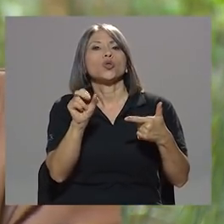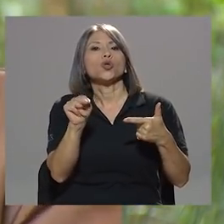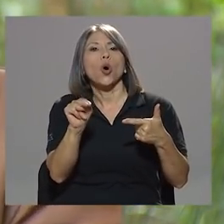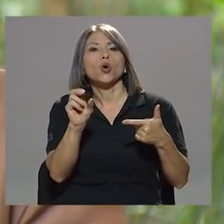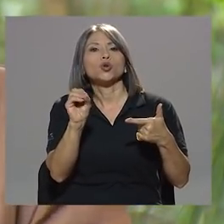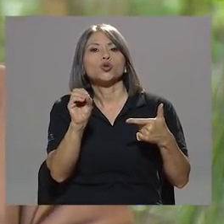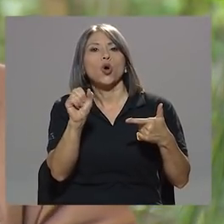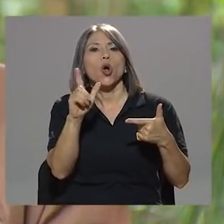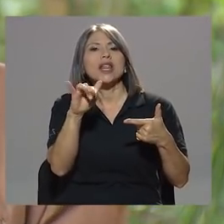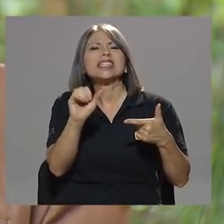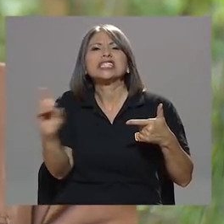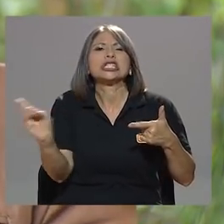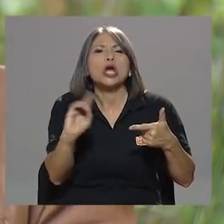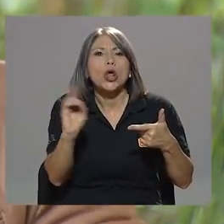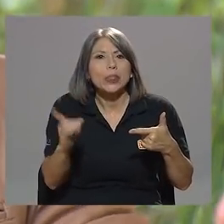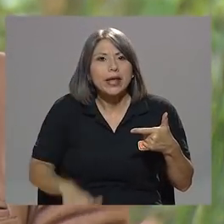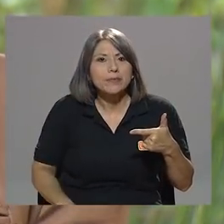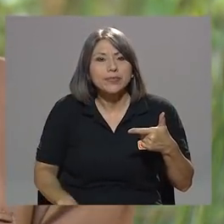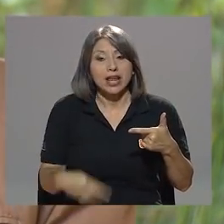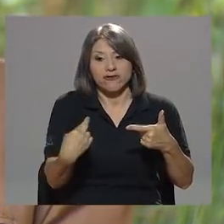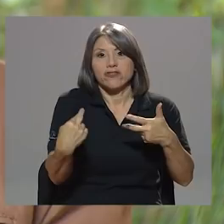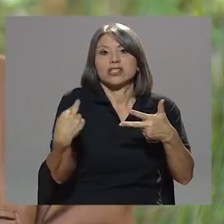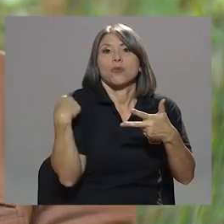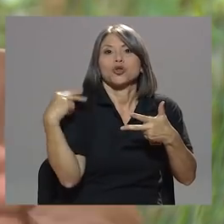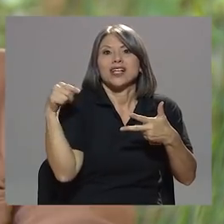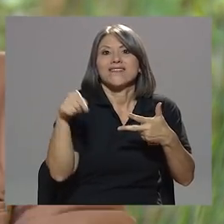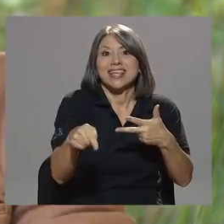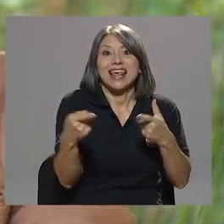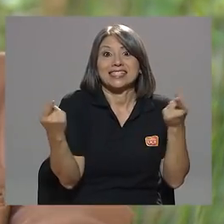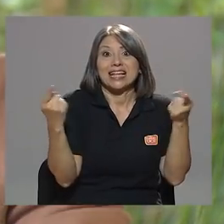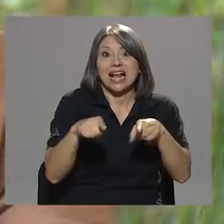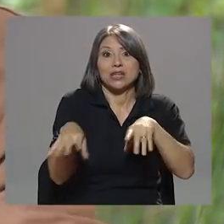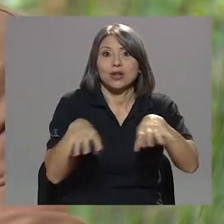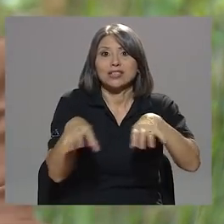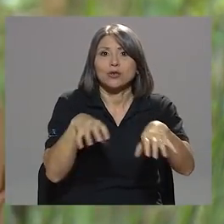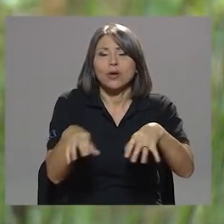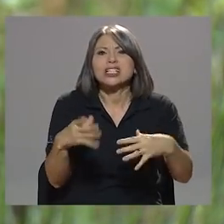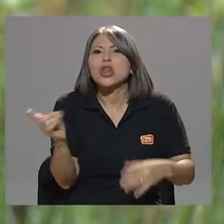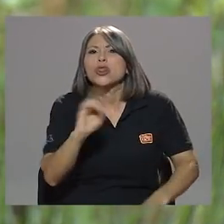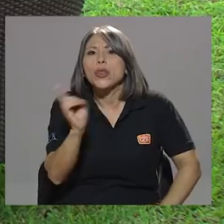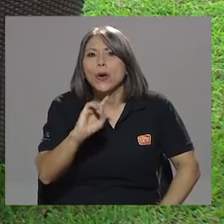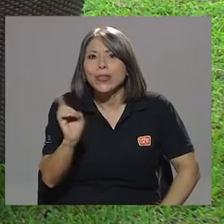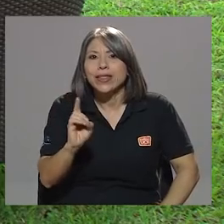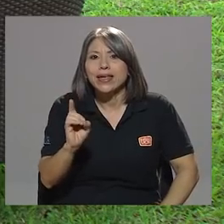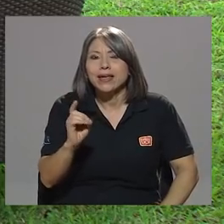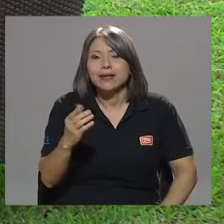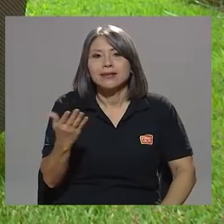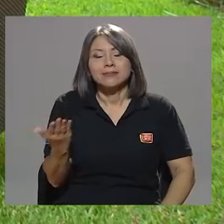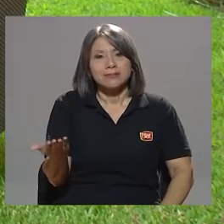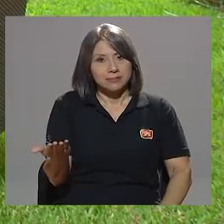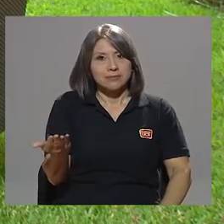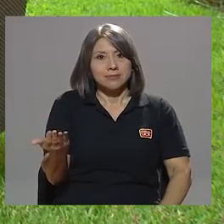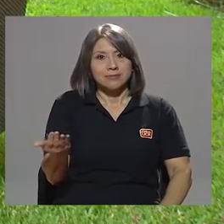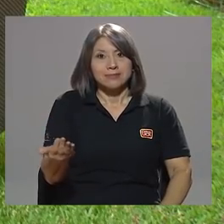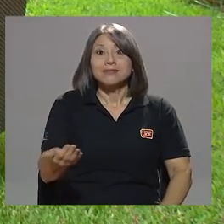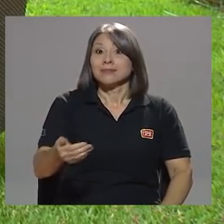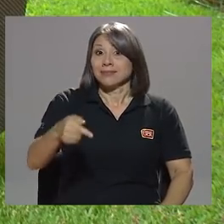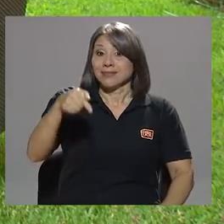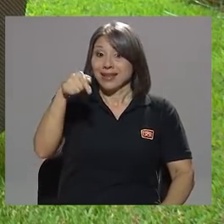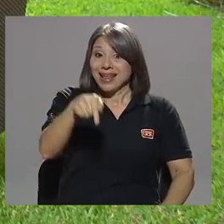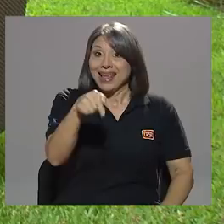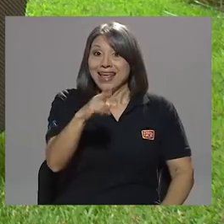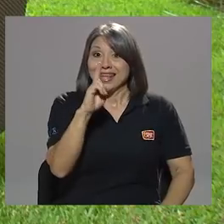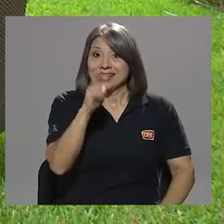están las responsabilidades del caso de las actuaciones? Claramente en esta misma, en esta